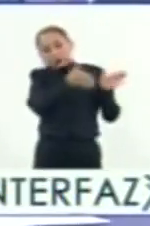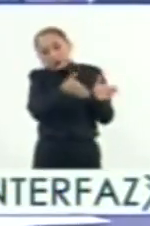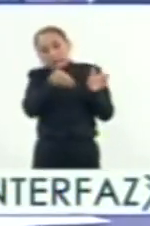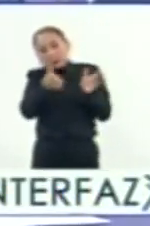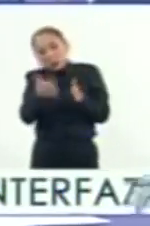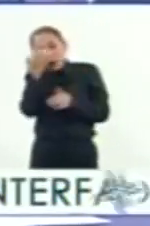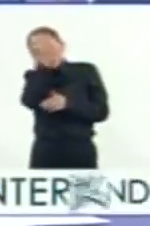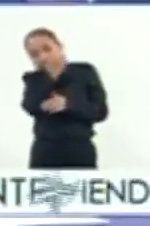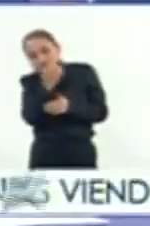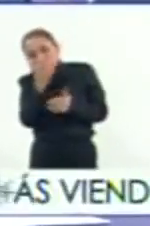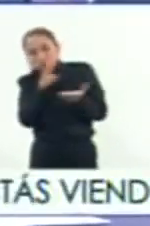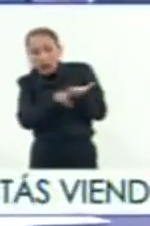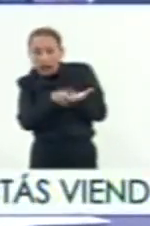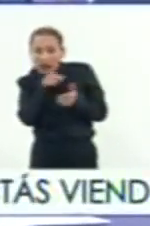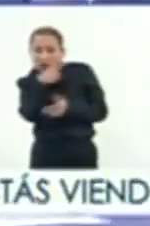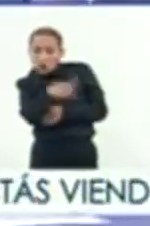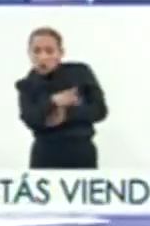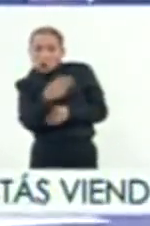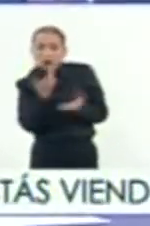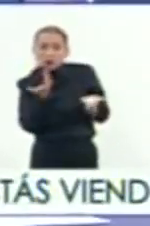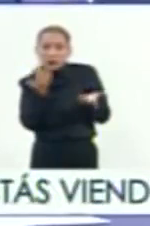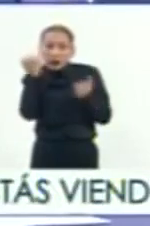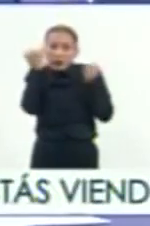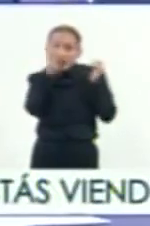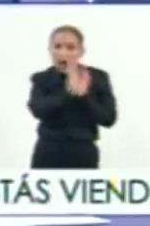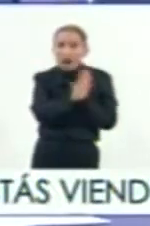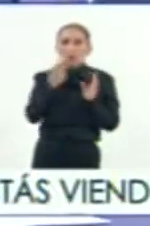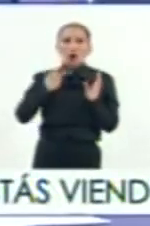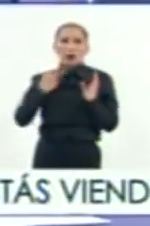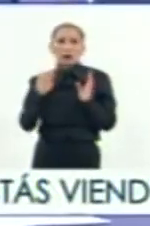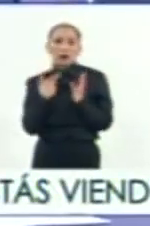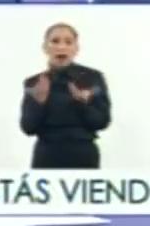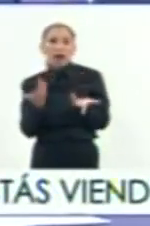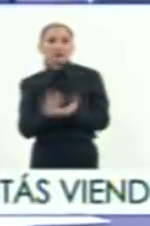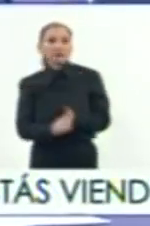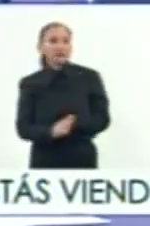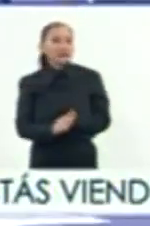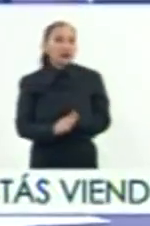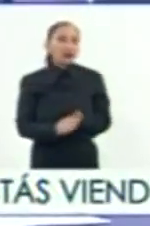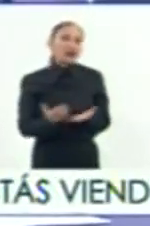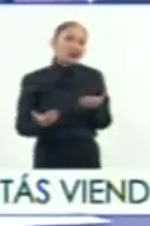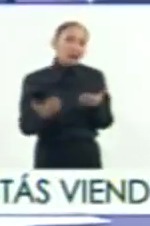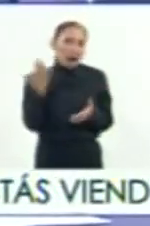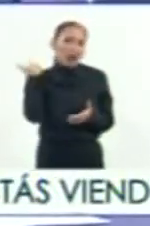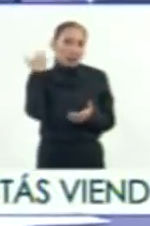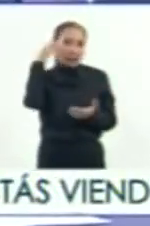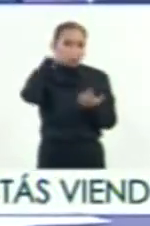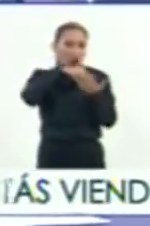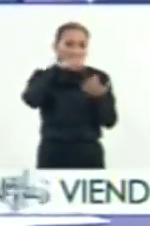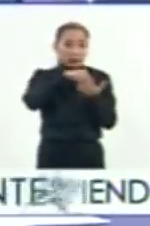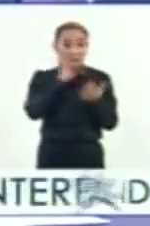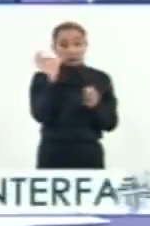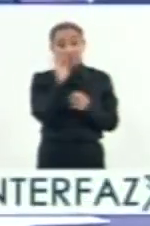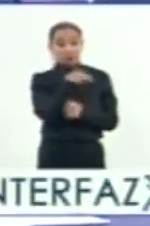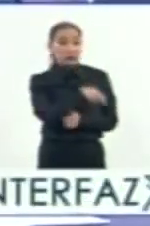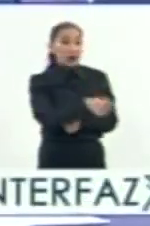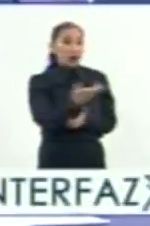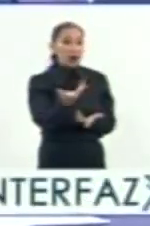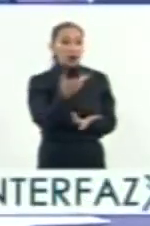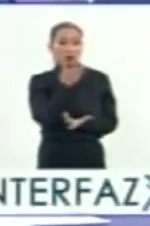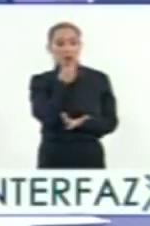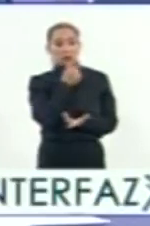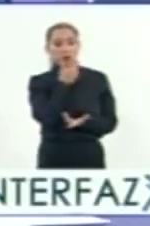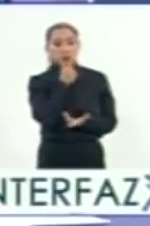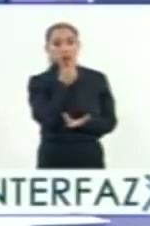una revaloración en parte de su función ideológica y política. En algunos momentos Cortés va a ser un